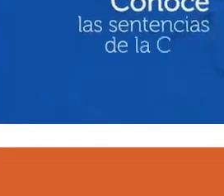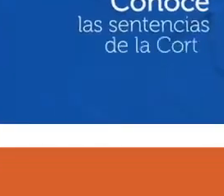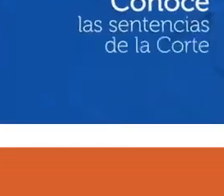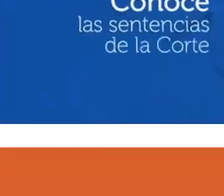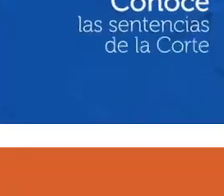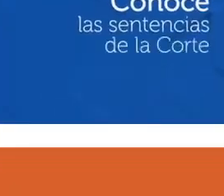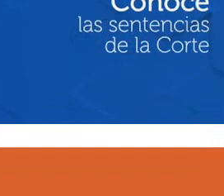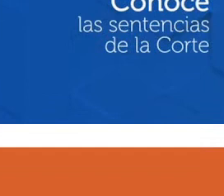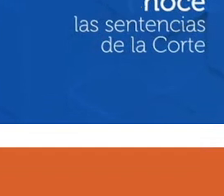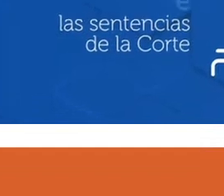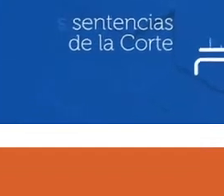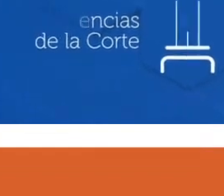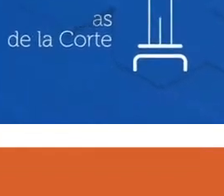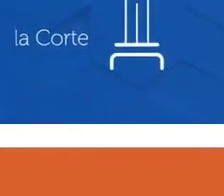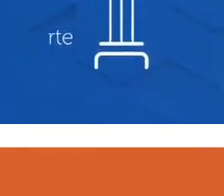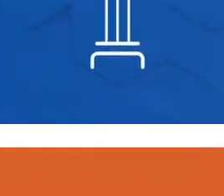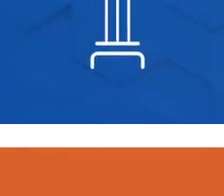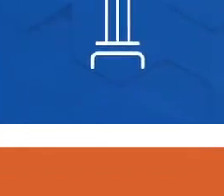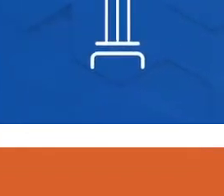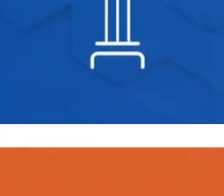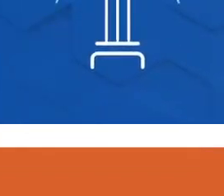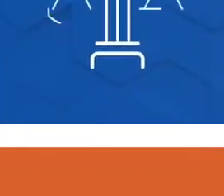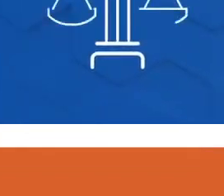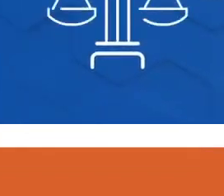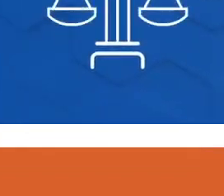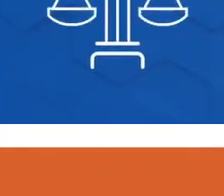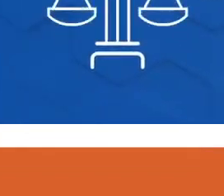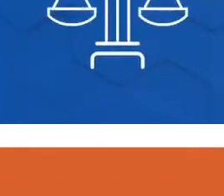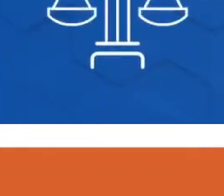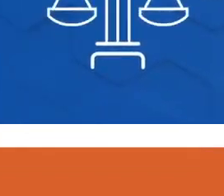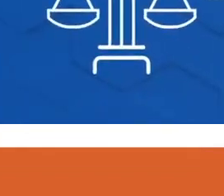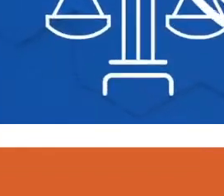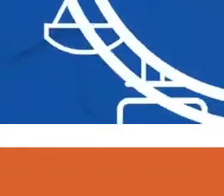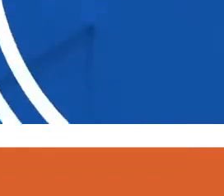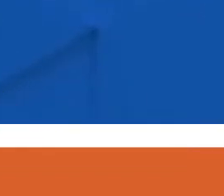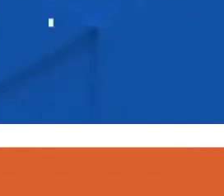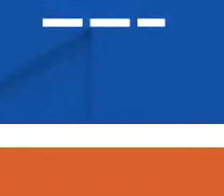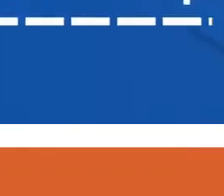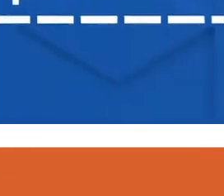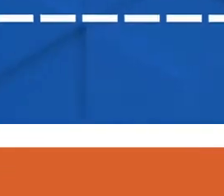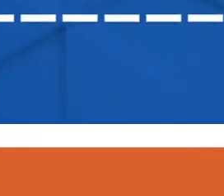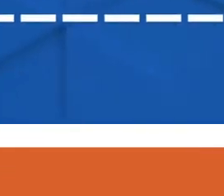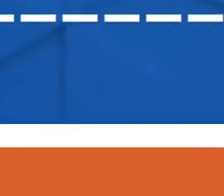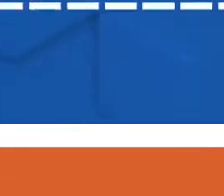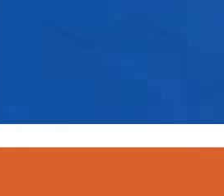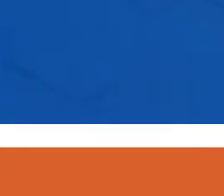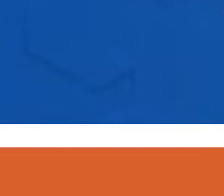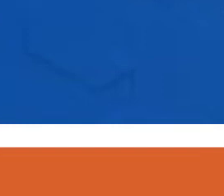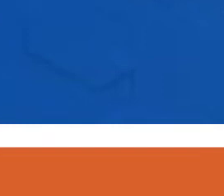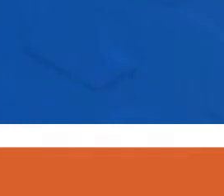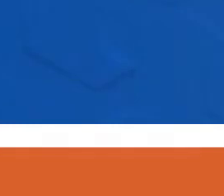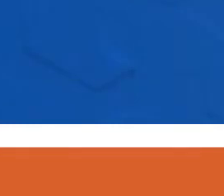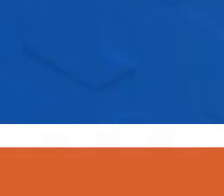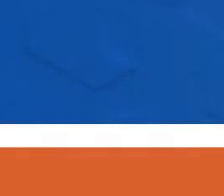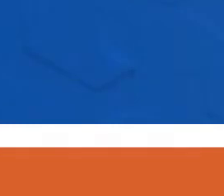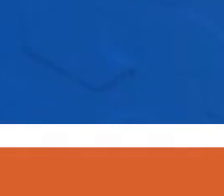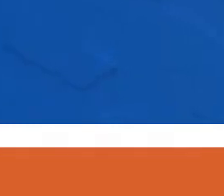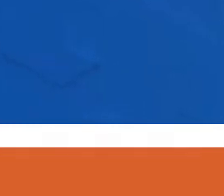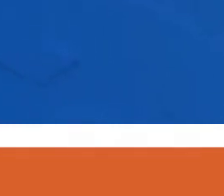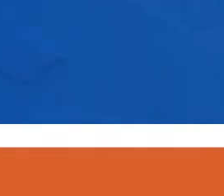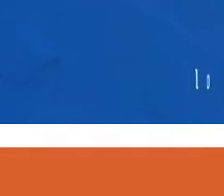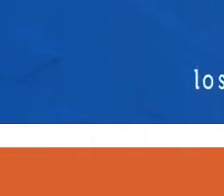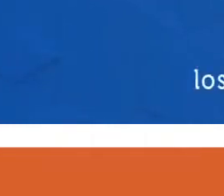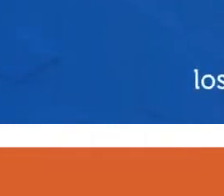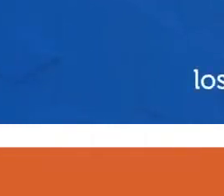Conoce las sentencias de la Corte que protegen los derechos humanos de todas las personas. Para ampliar tu conocimiento sobre el trabajo jurisdiccional,